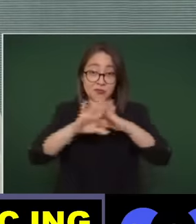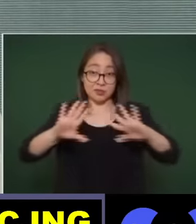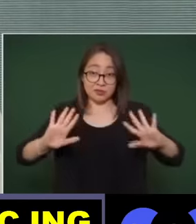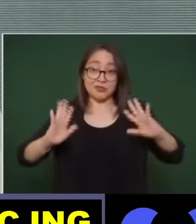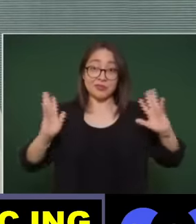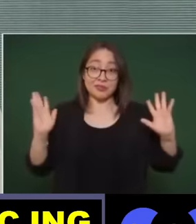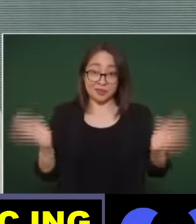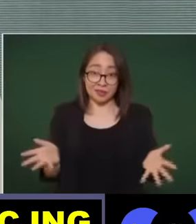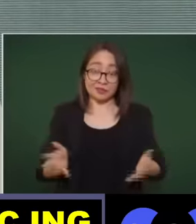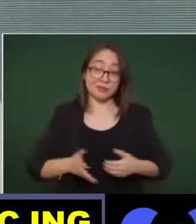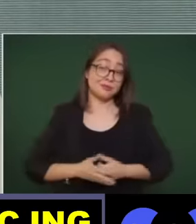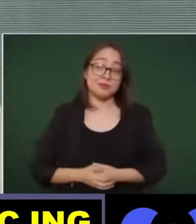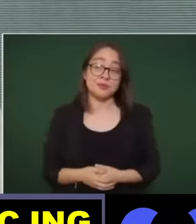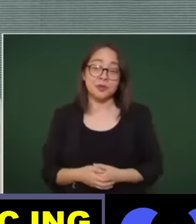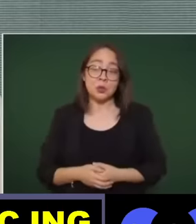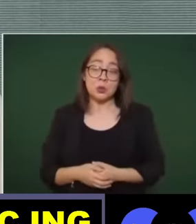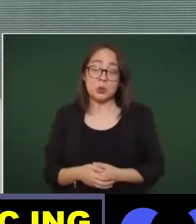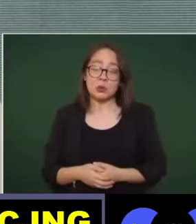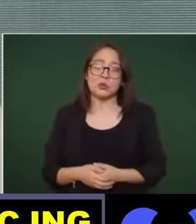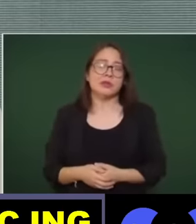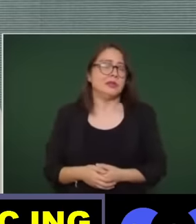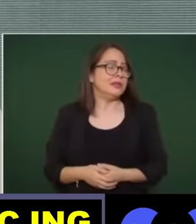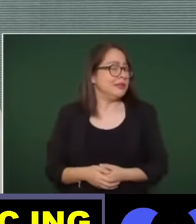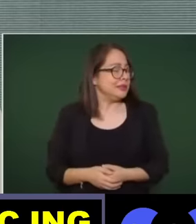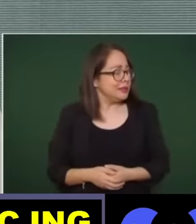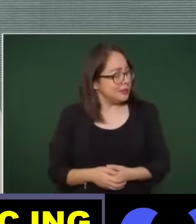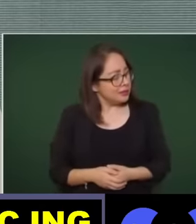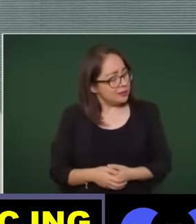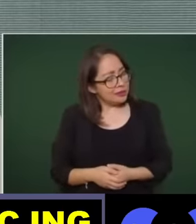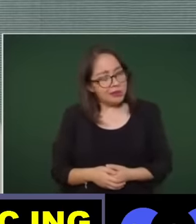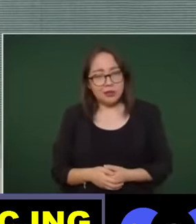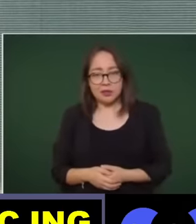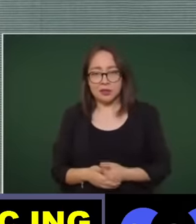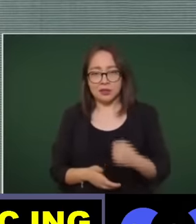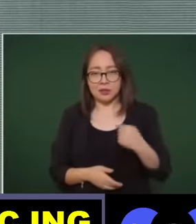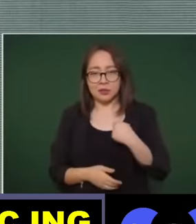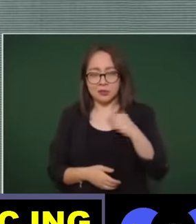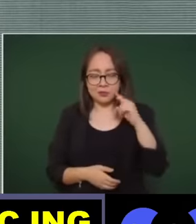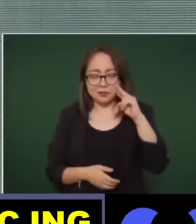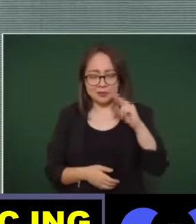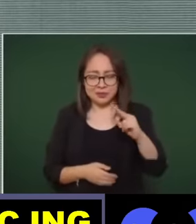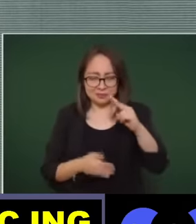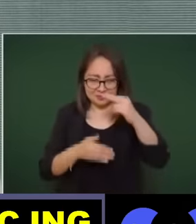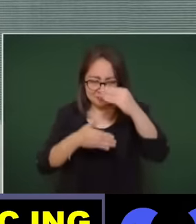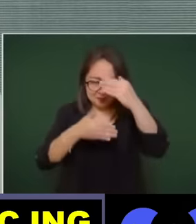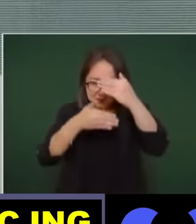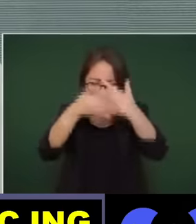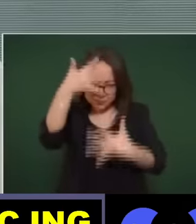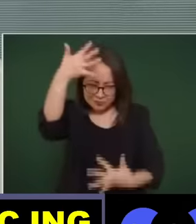y vi lo que estaba sucediendo